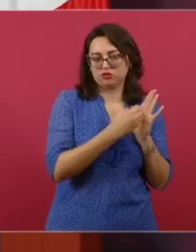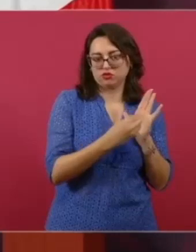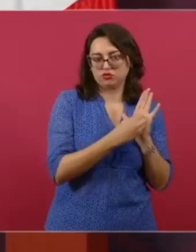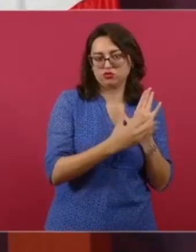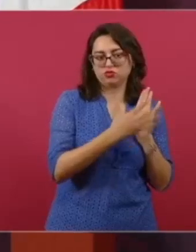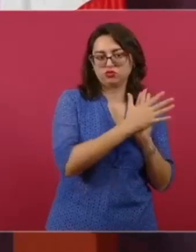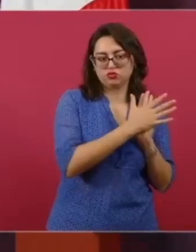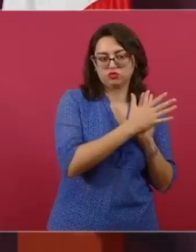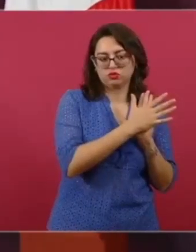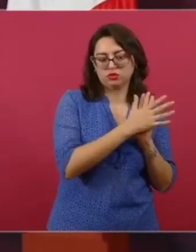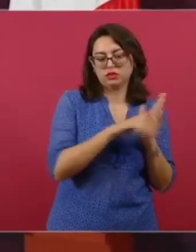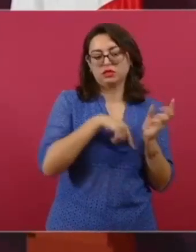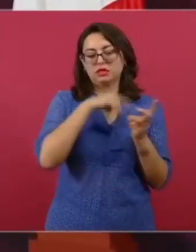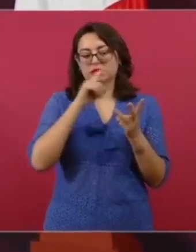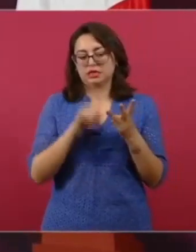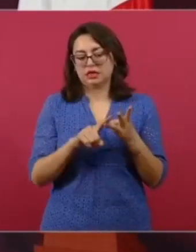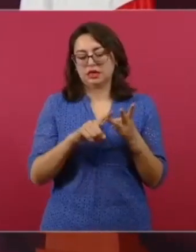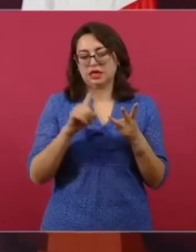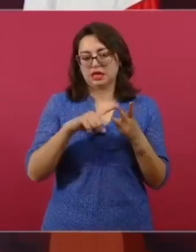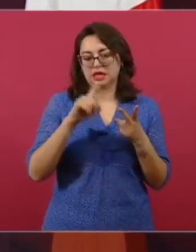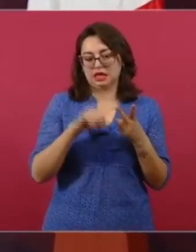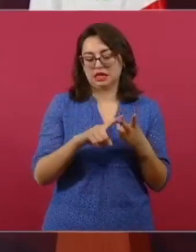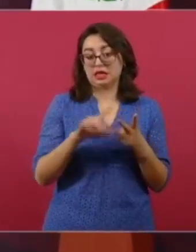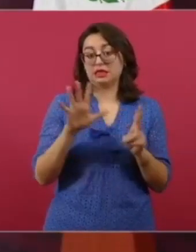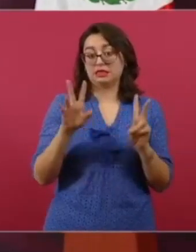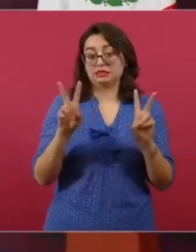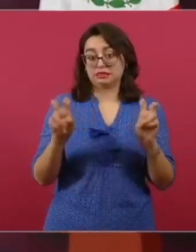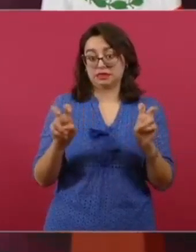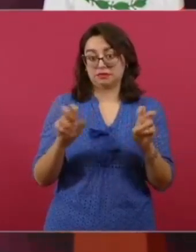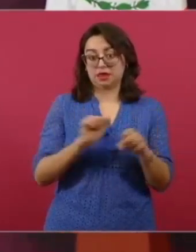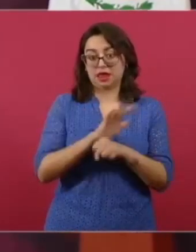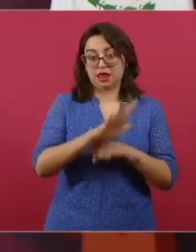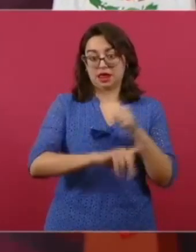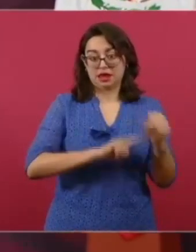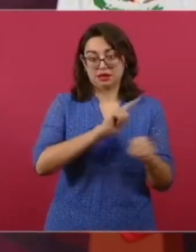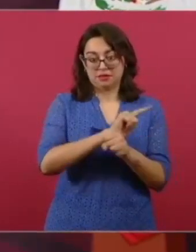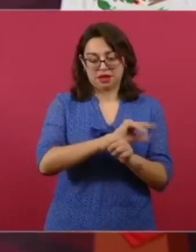la discapacidad, que va a ser universal.